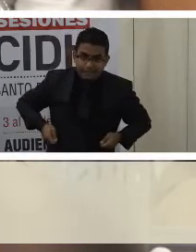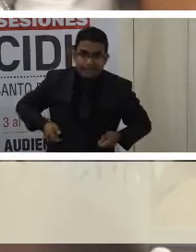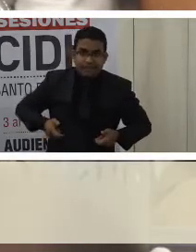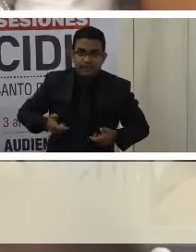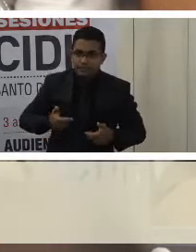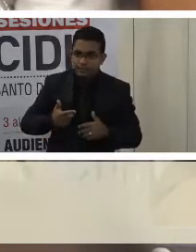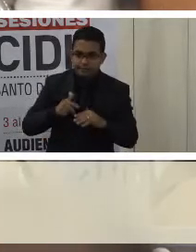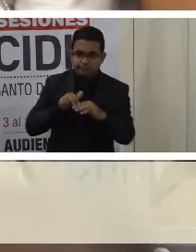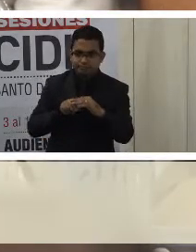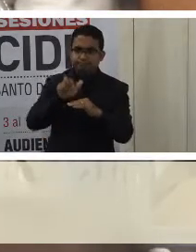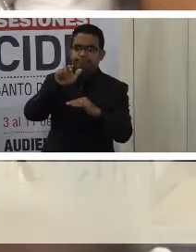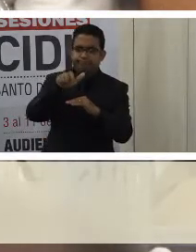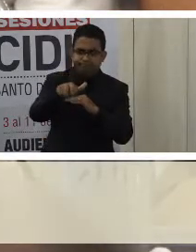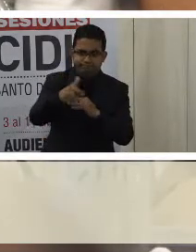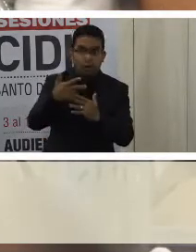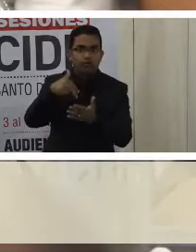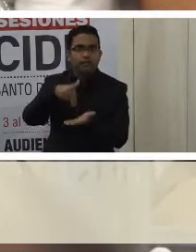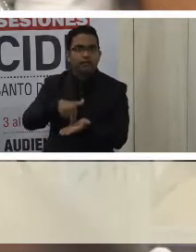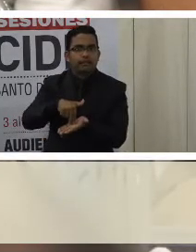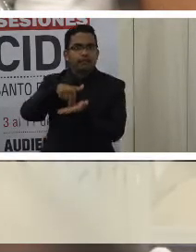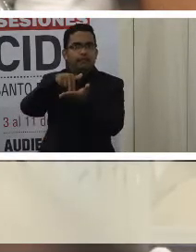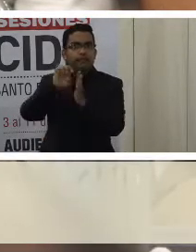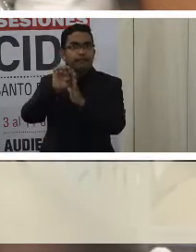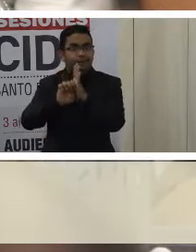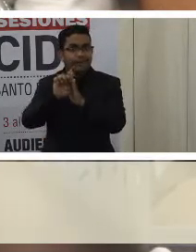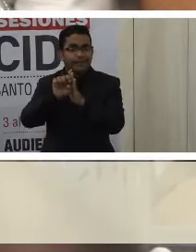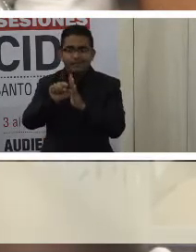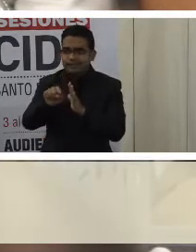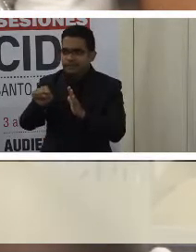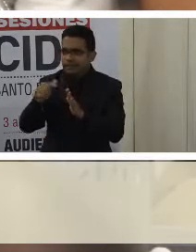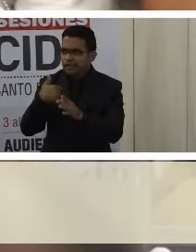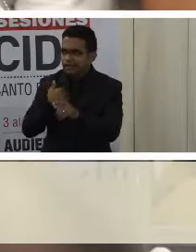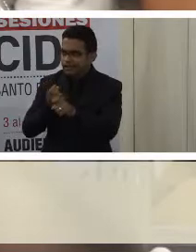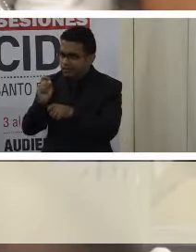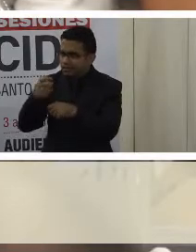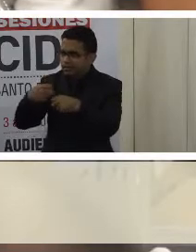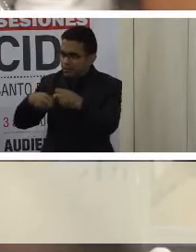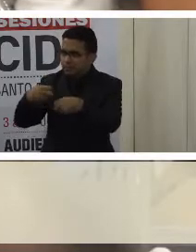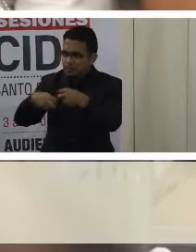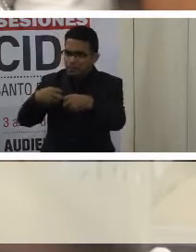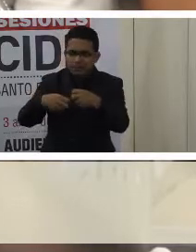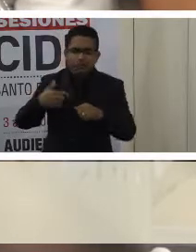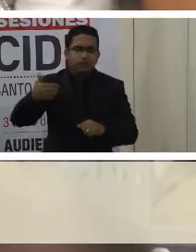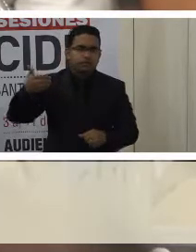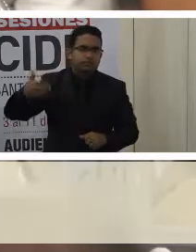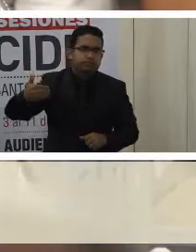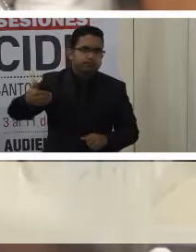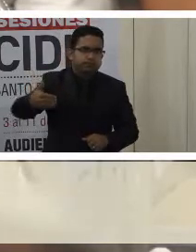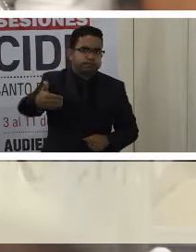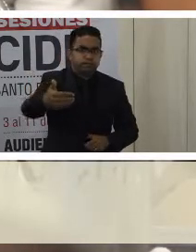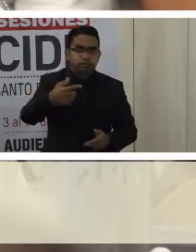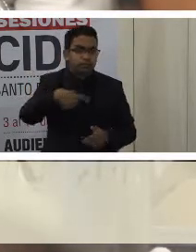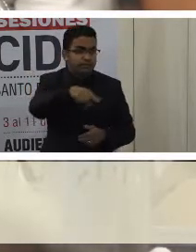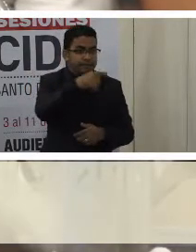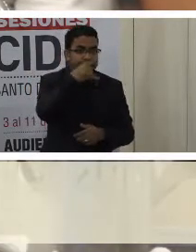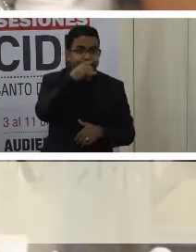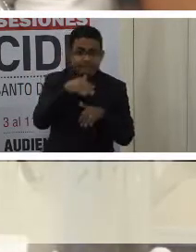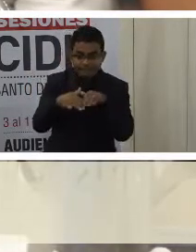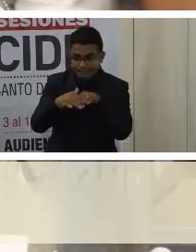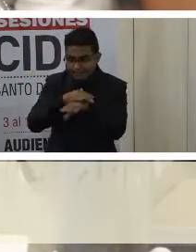física. Los ascensores de la torre de hospitalización presentan fallas constantes, complicando el acceso de los niños,